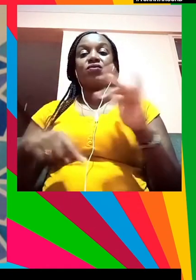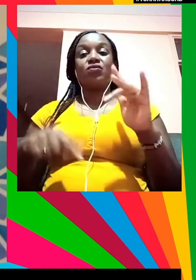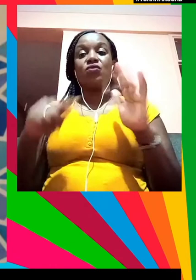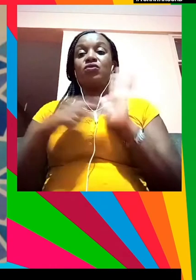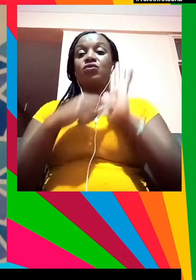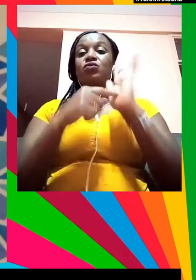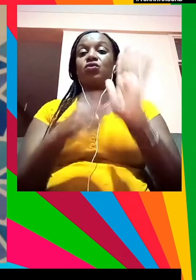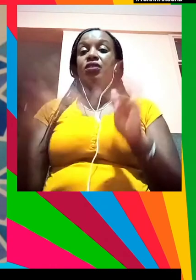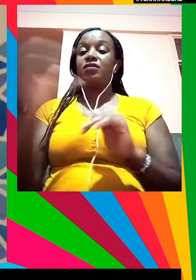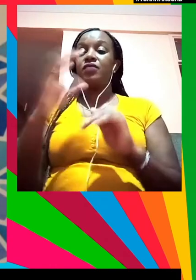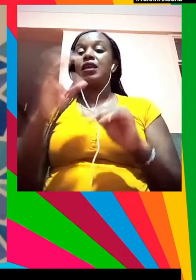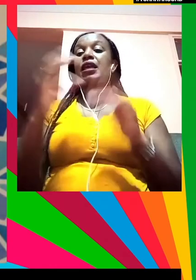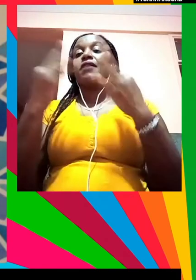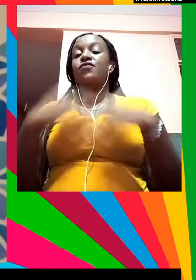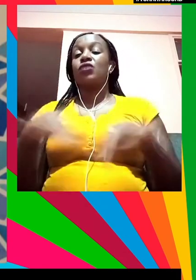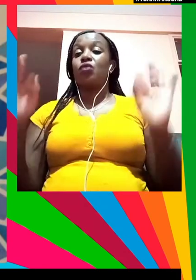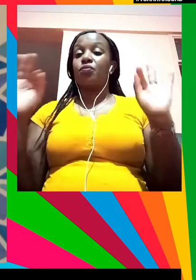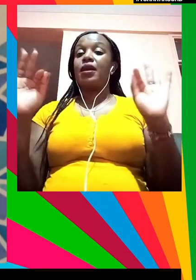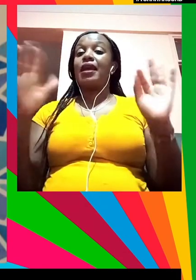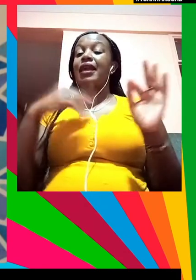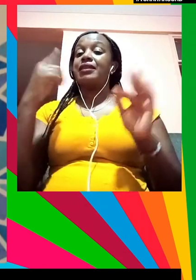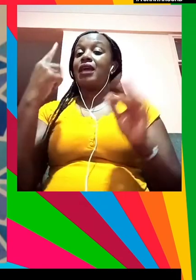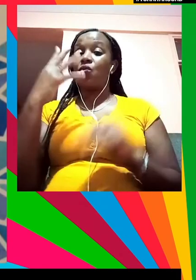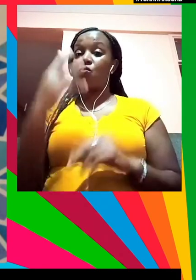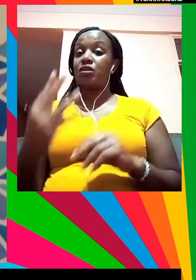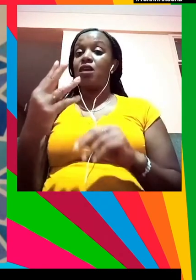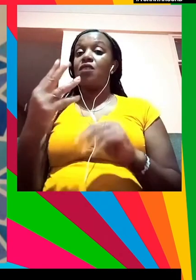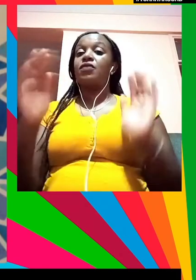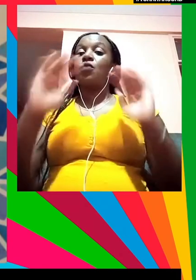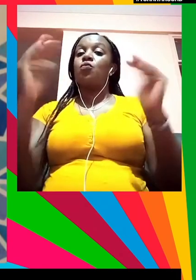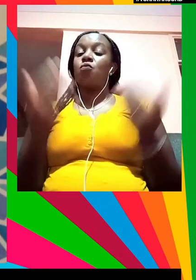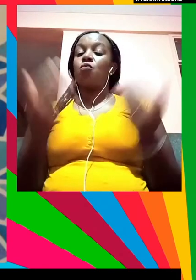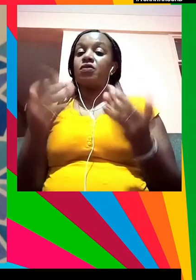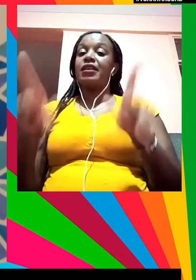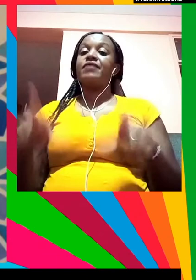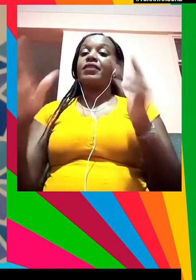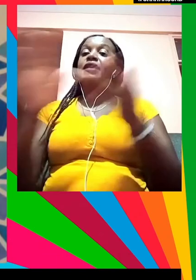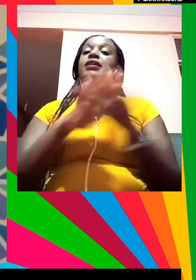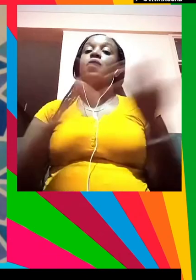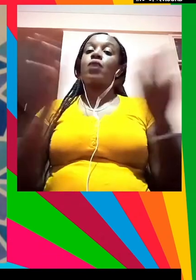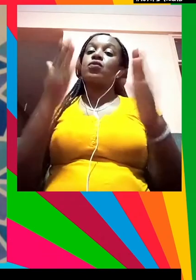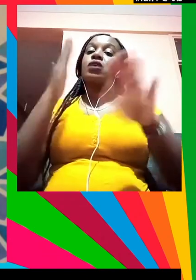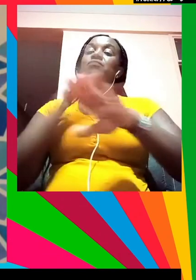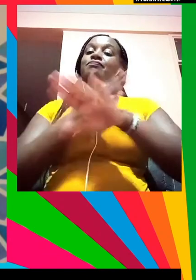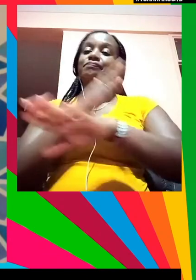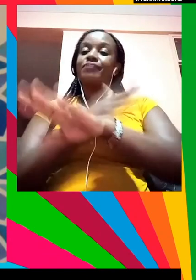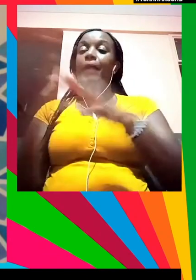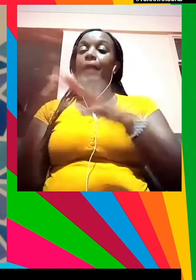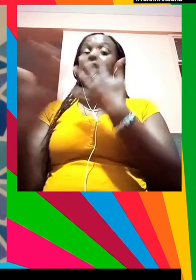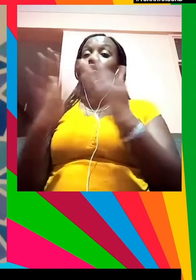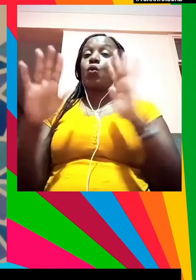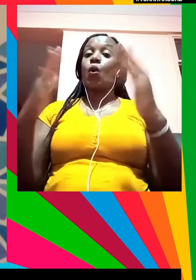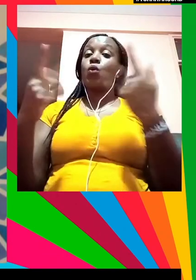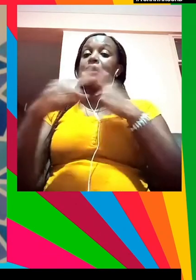y una cuarta parte del mundo vive en contextos donde puede ser encarcelado o asesinado